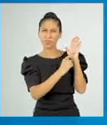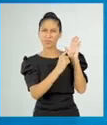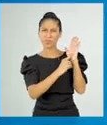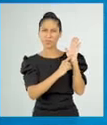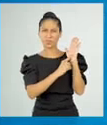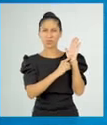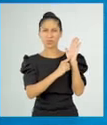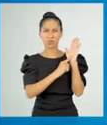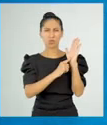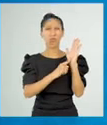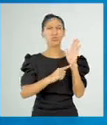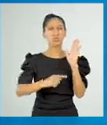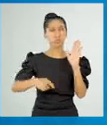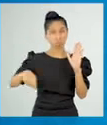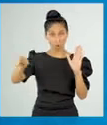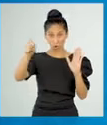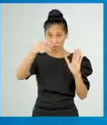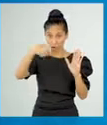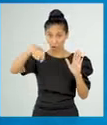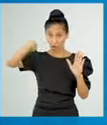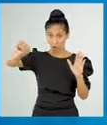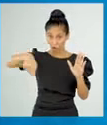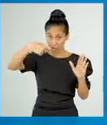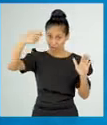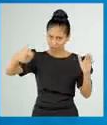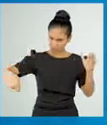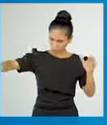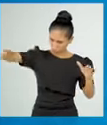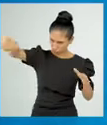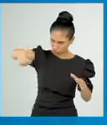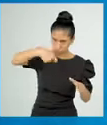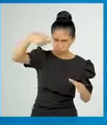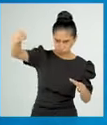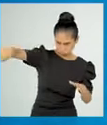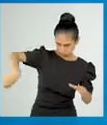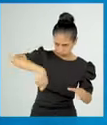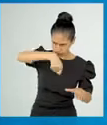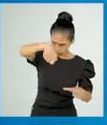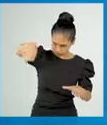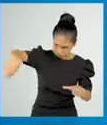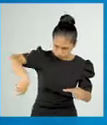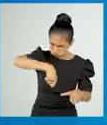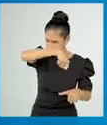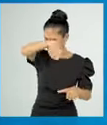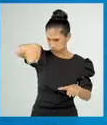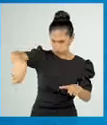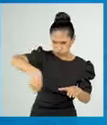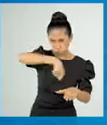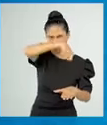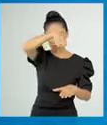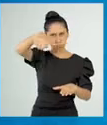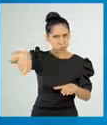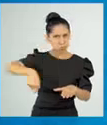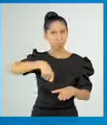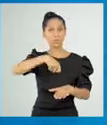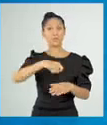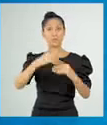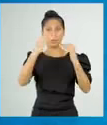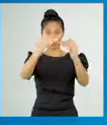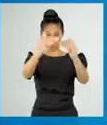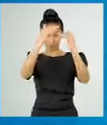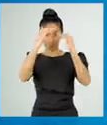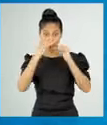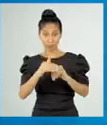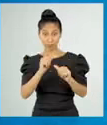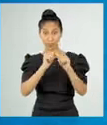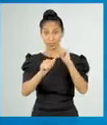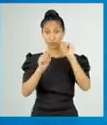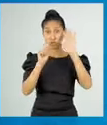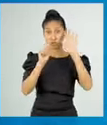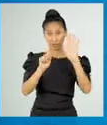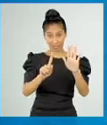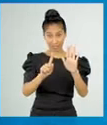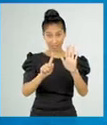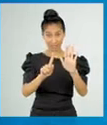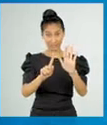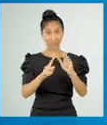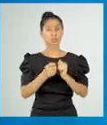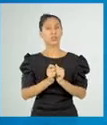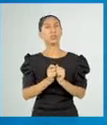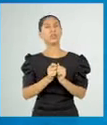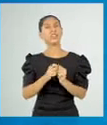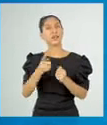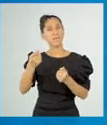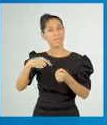Revolver cuidadosamente con la cuchara de plástico o madera la solución caliente. Paso seis. Calentar y